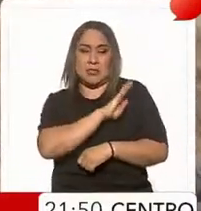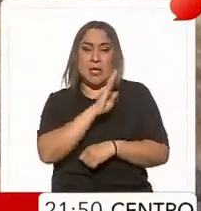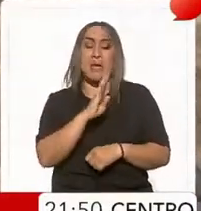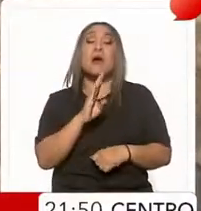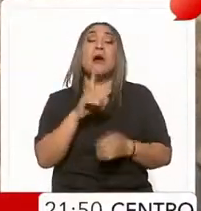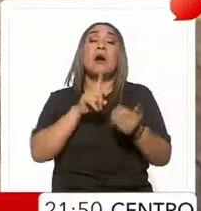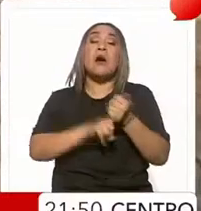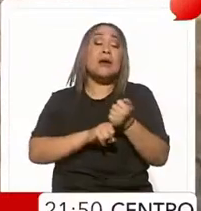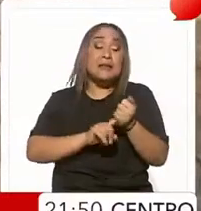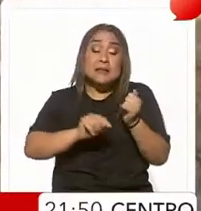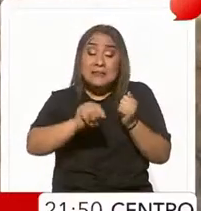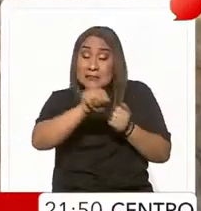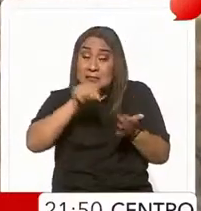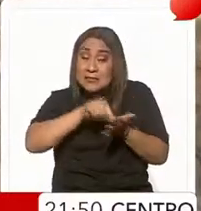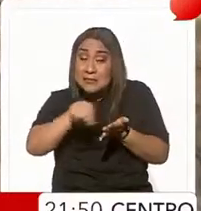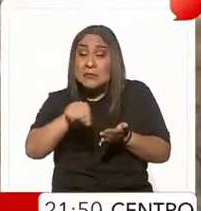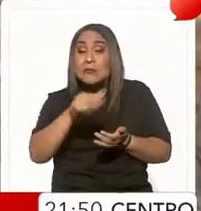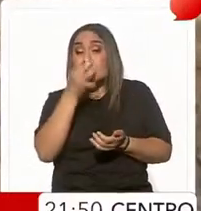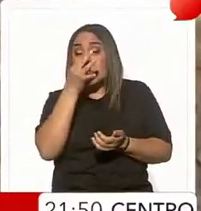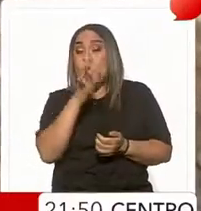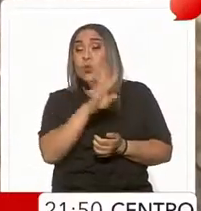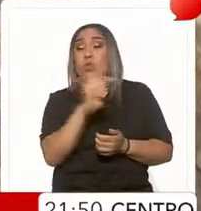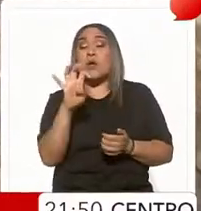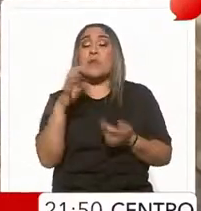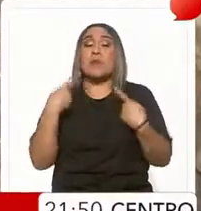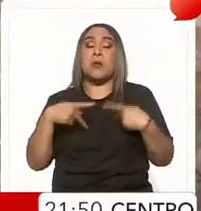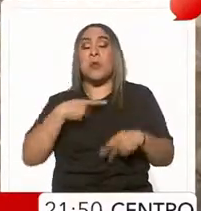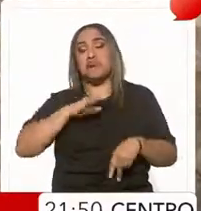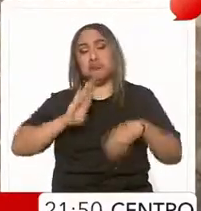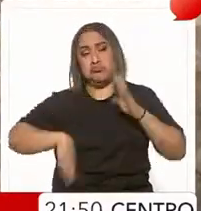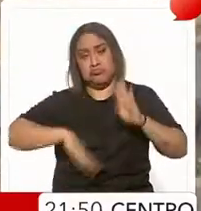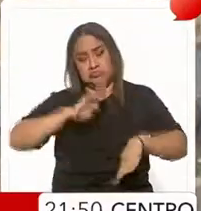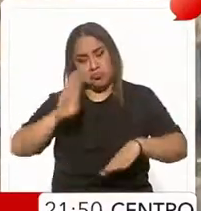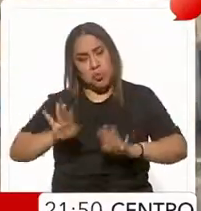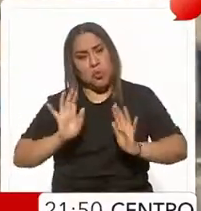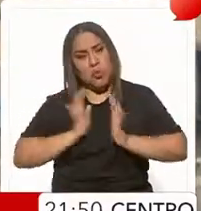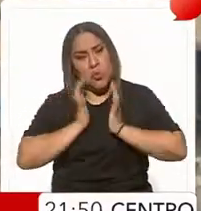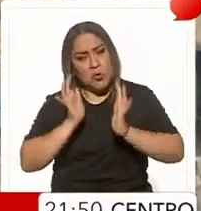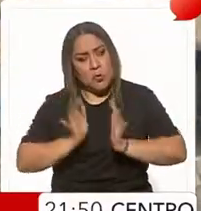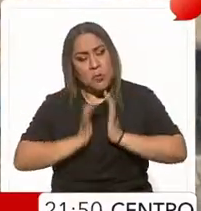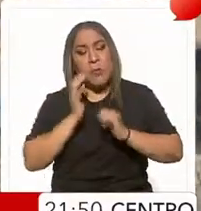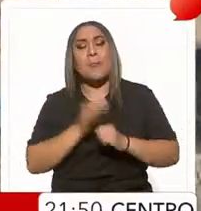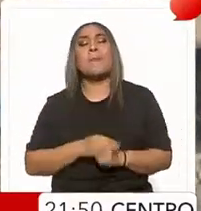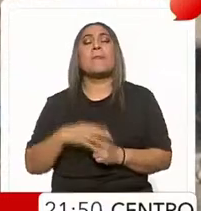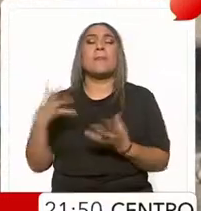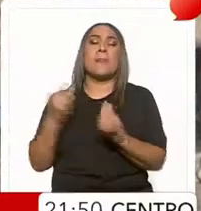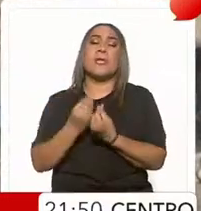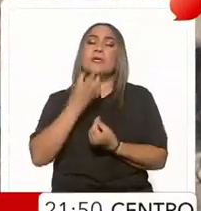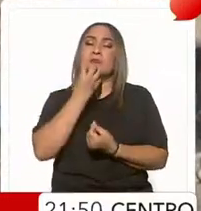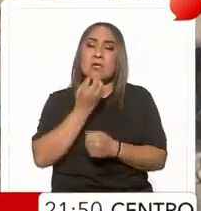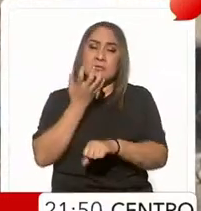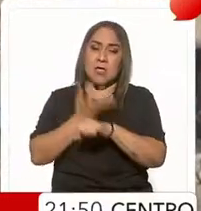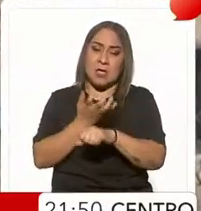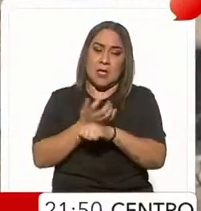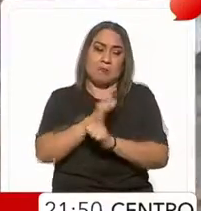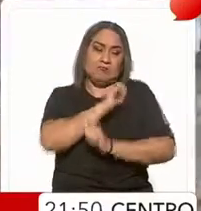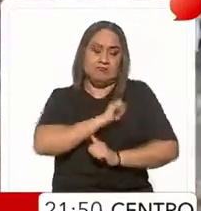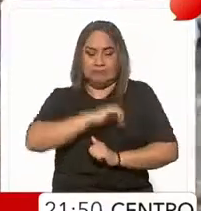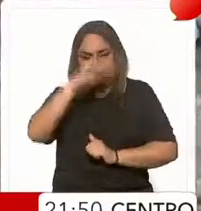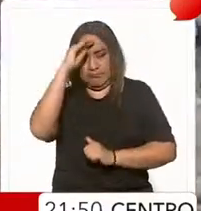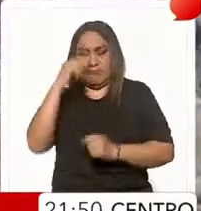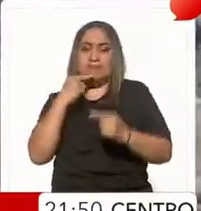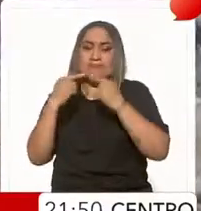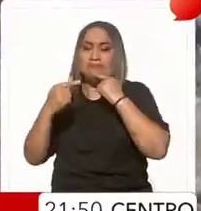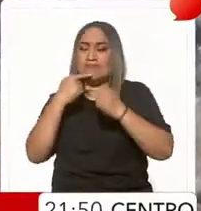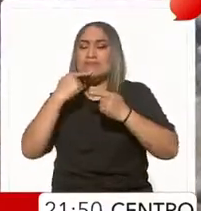solo en este punto fue de alrededor de 400 personas. Mientras tanto autoridades de Israel y Estados Unidos tuvieron una reunión